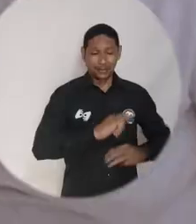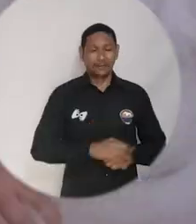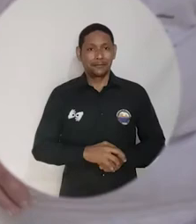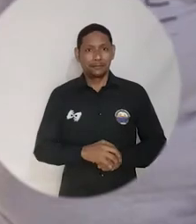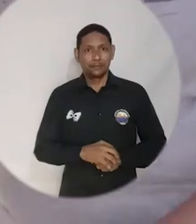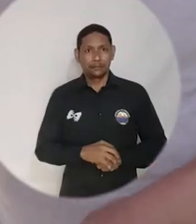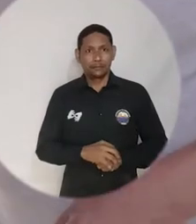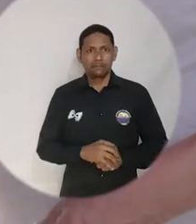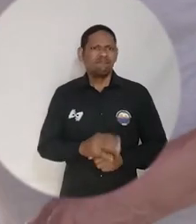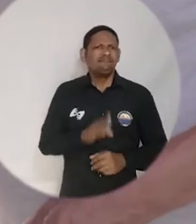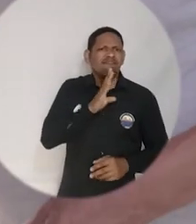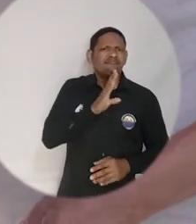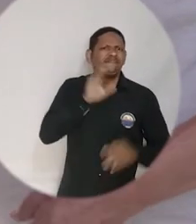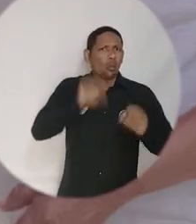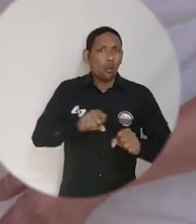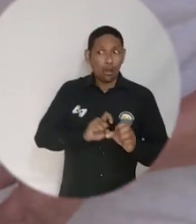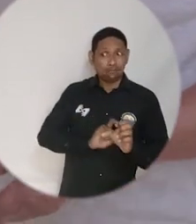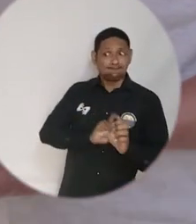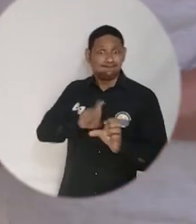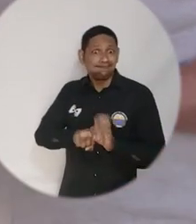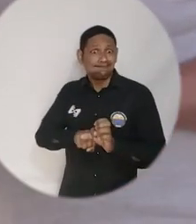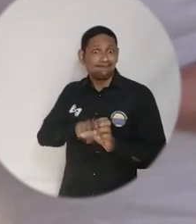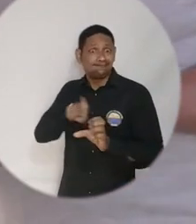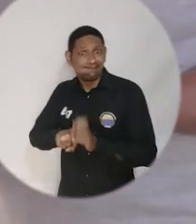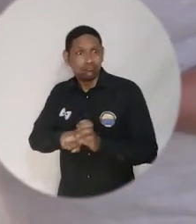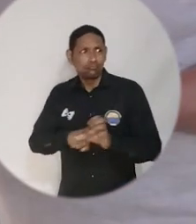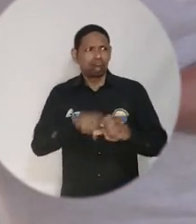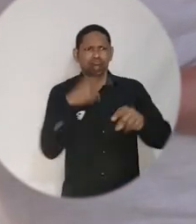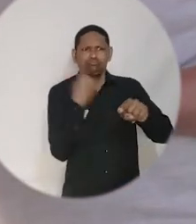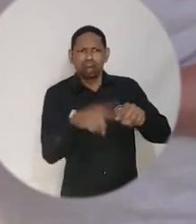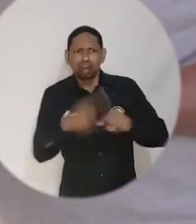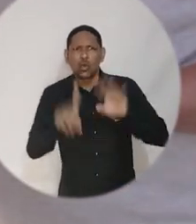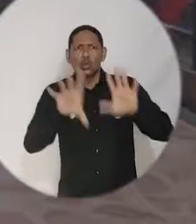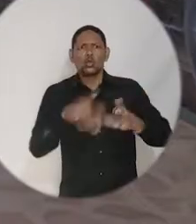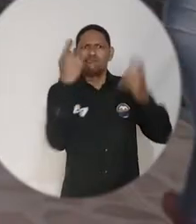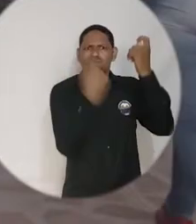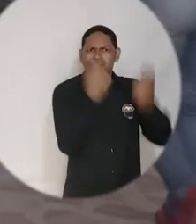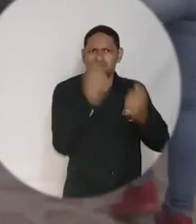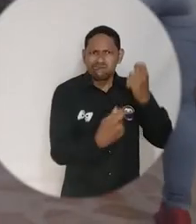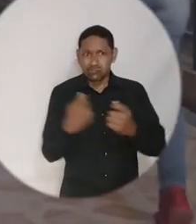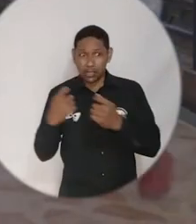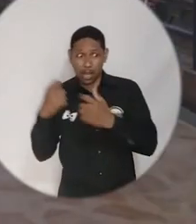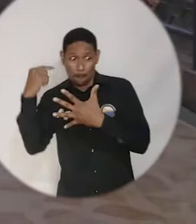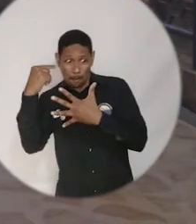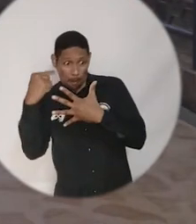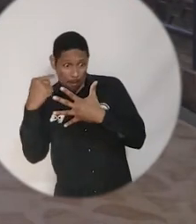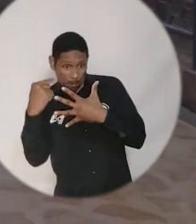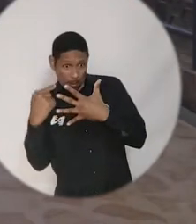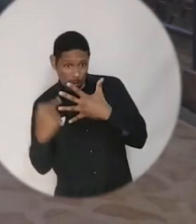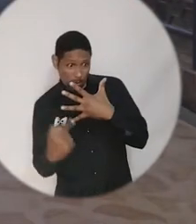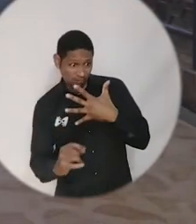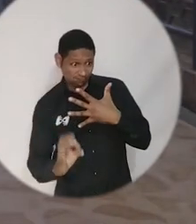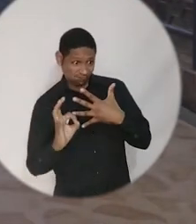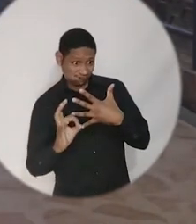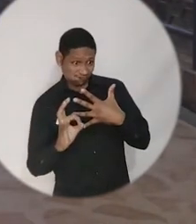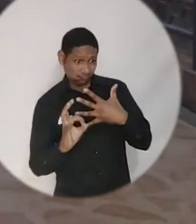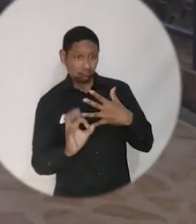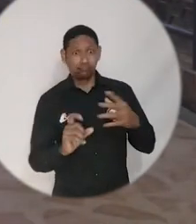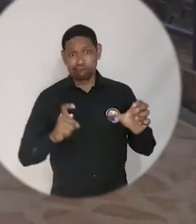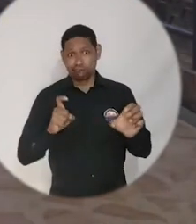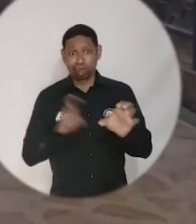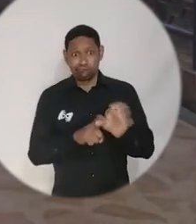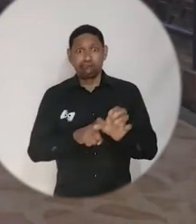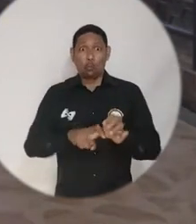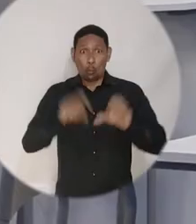Magdalena. En la convocatoria podrán aplicar emprendimientos de cualquier sector de la economía que cumplan con las condiciones establecidas por el Fondo